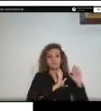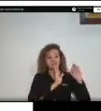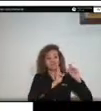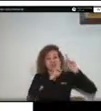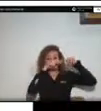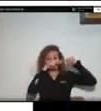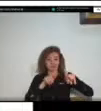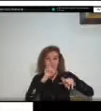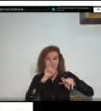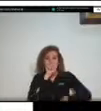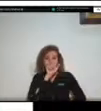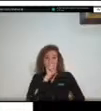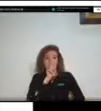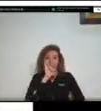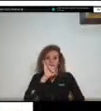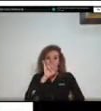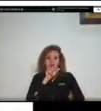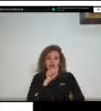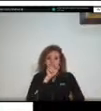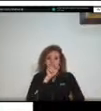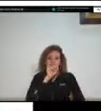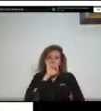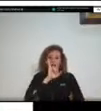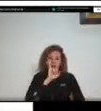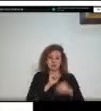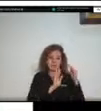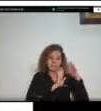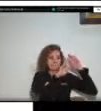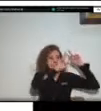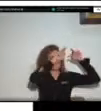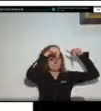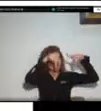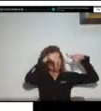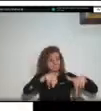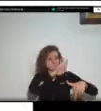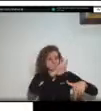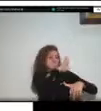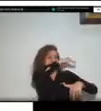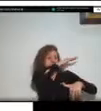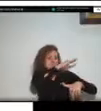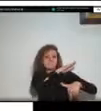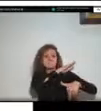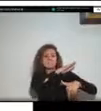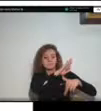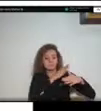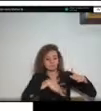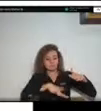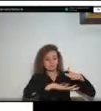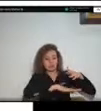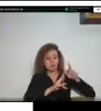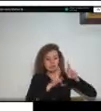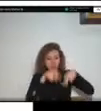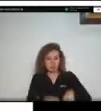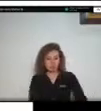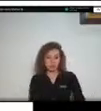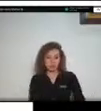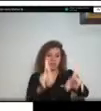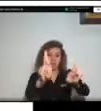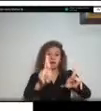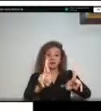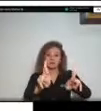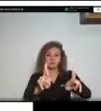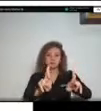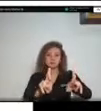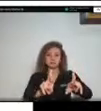su zona media y baja en la parte alta en su a lo largo de su cuenca en cabeza